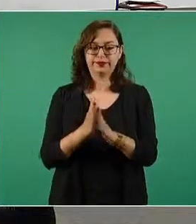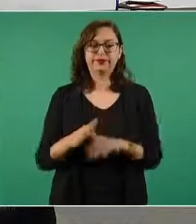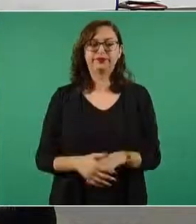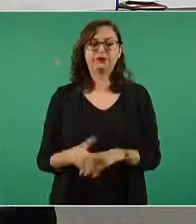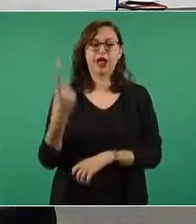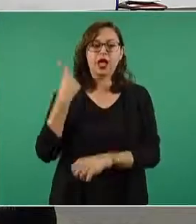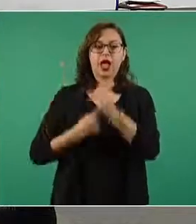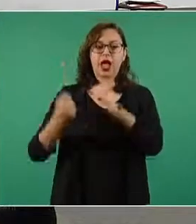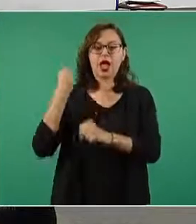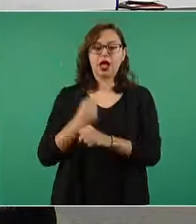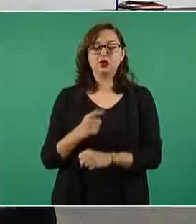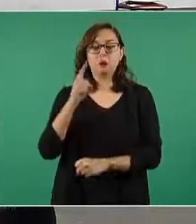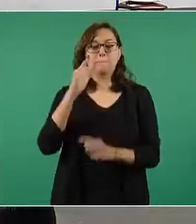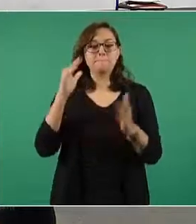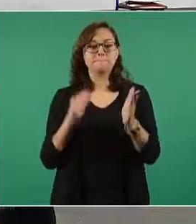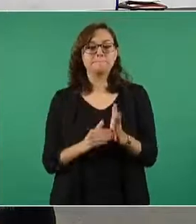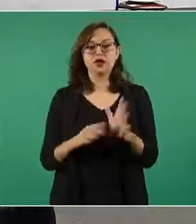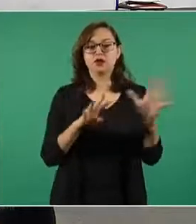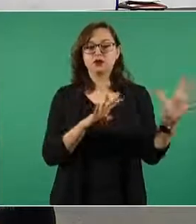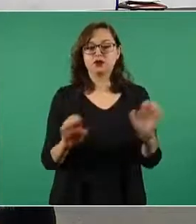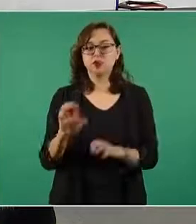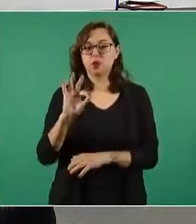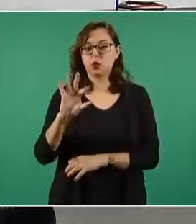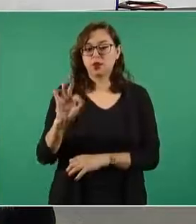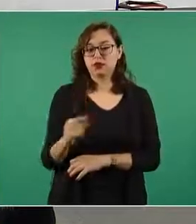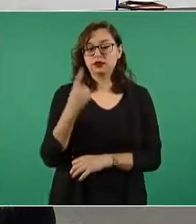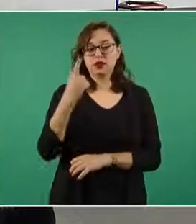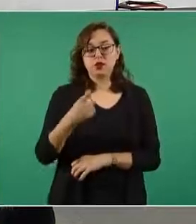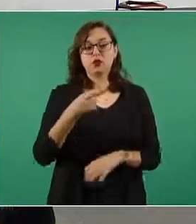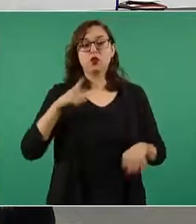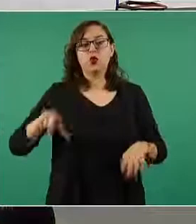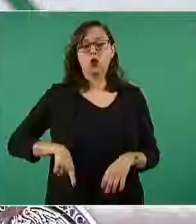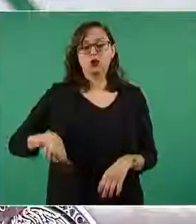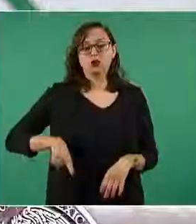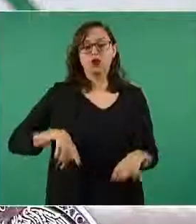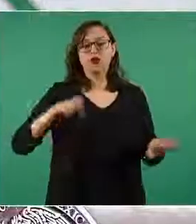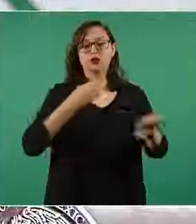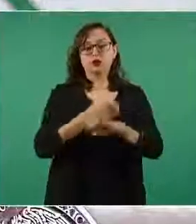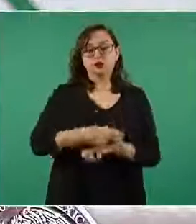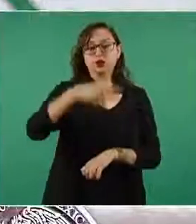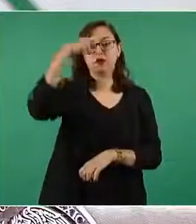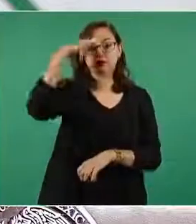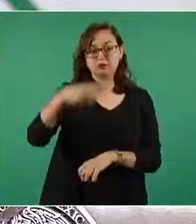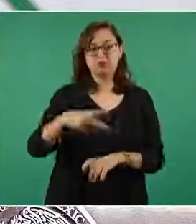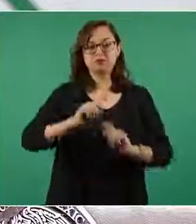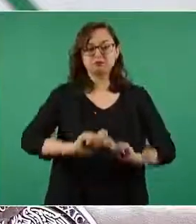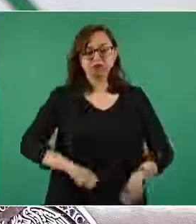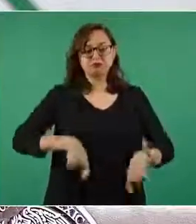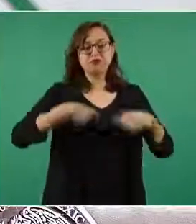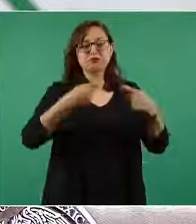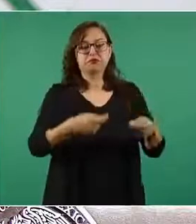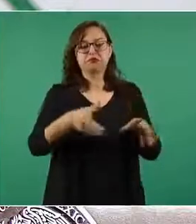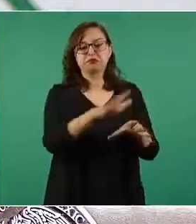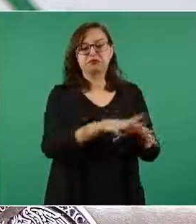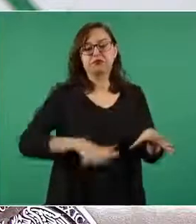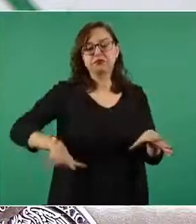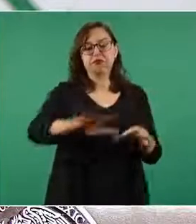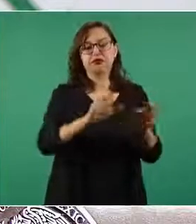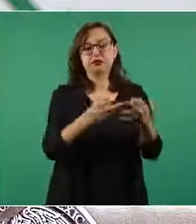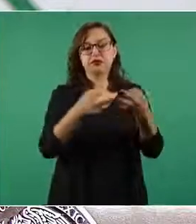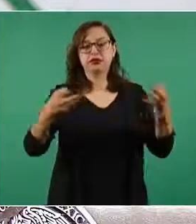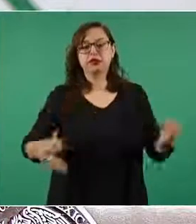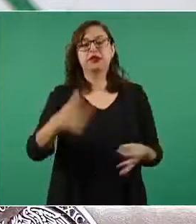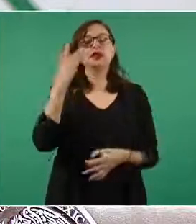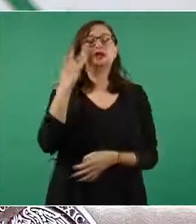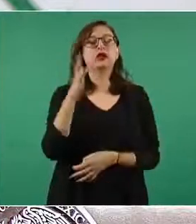1941 el gobierno del Estado de México decretó la cesión de la Hacienda de Santa Lucía